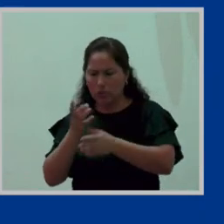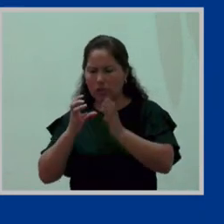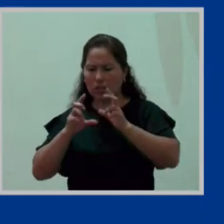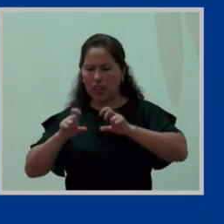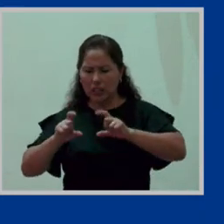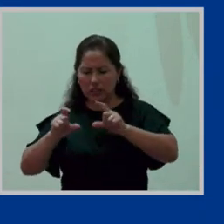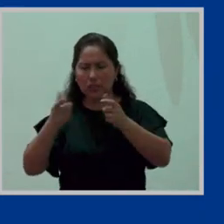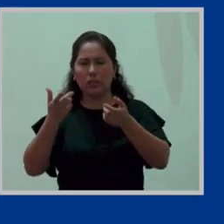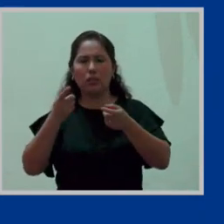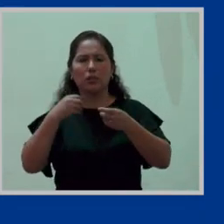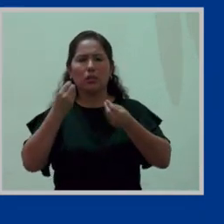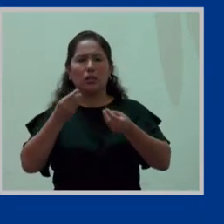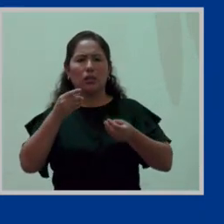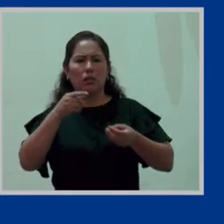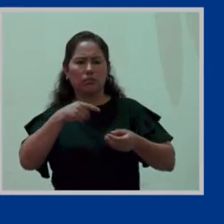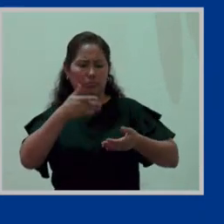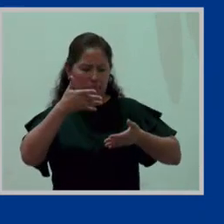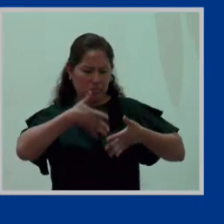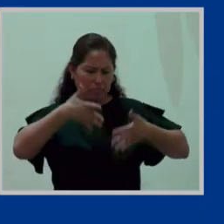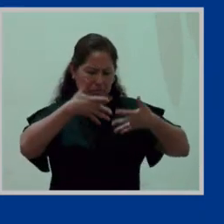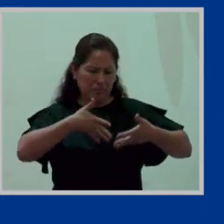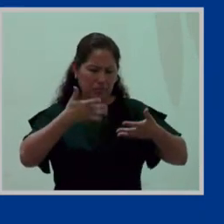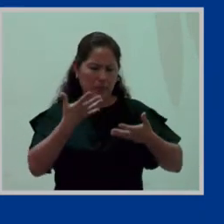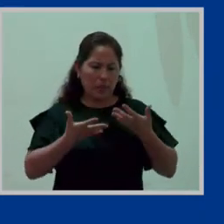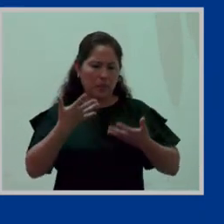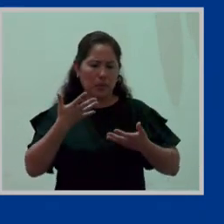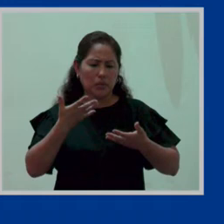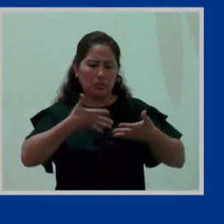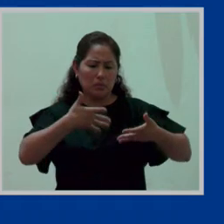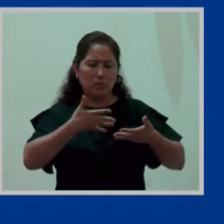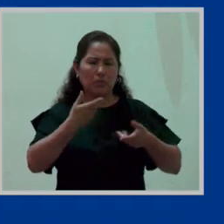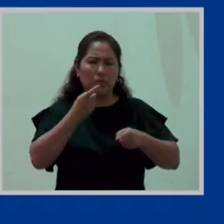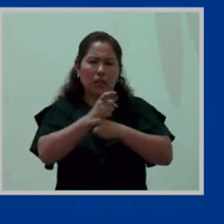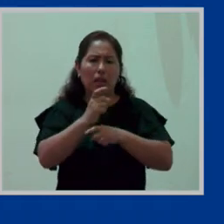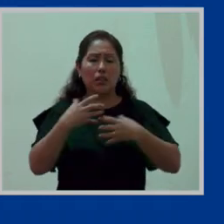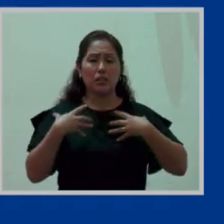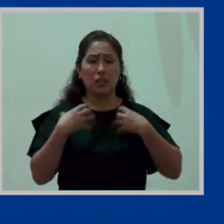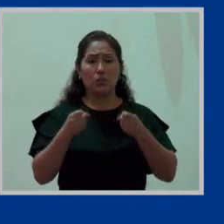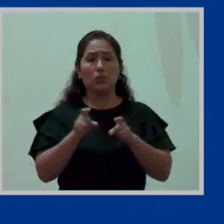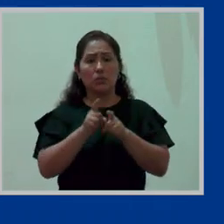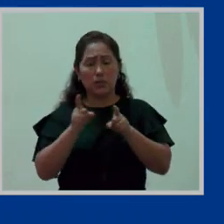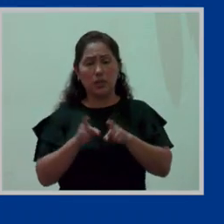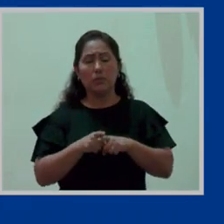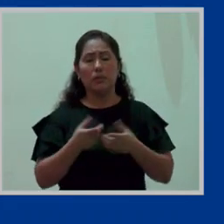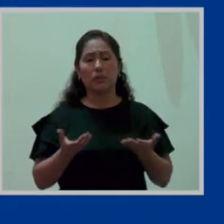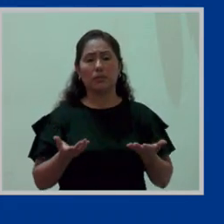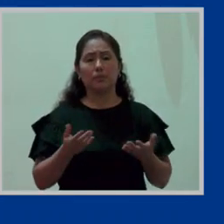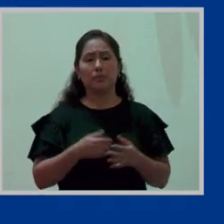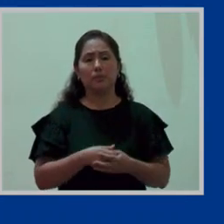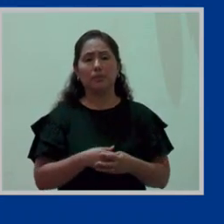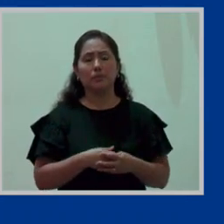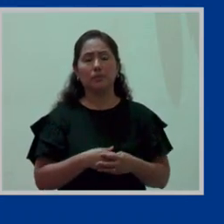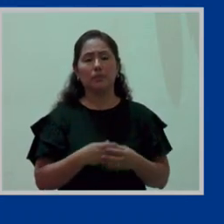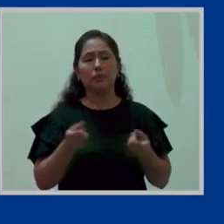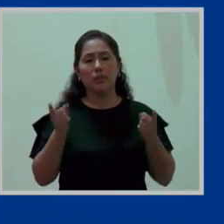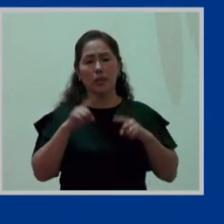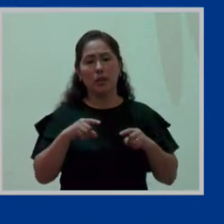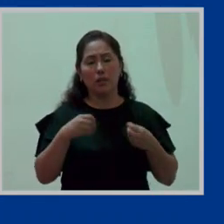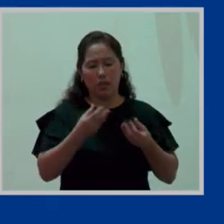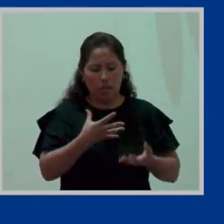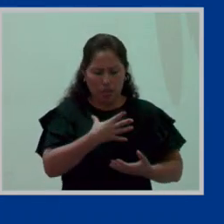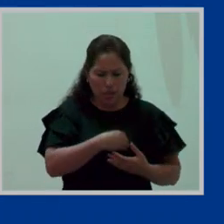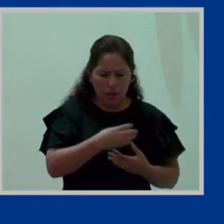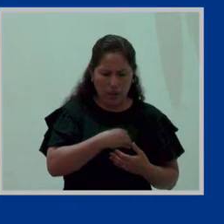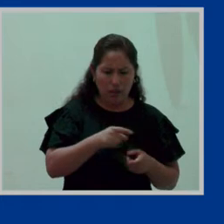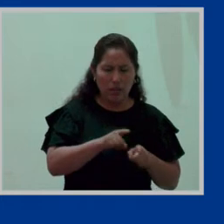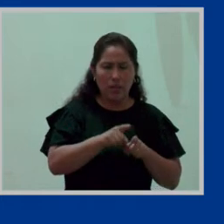leche materna le produce problemas en su salud y, además, justamente dar de lactar o utilizar el